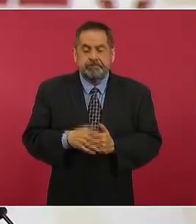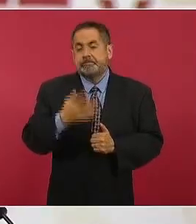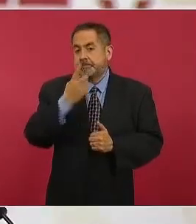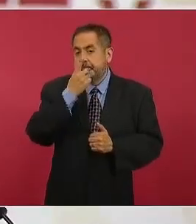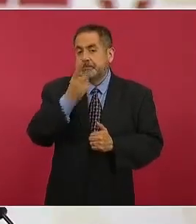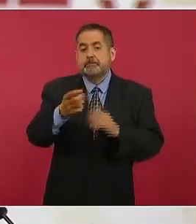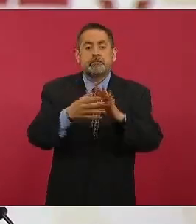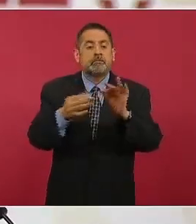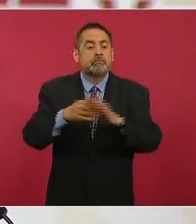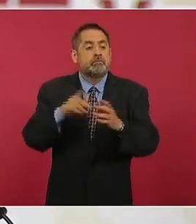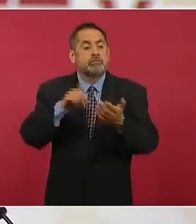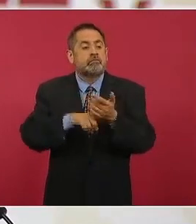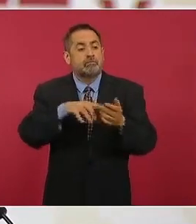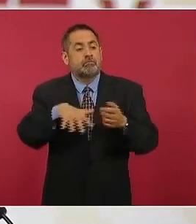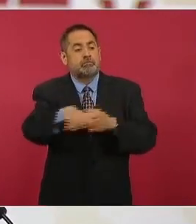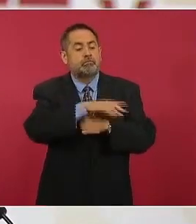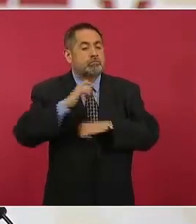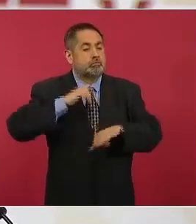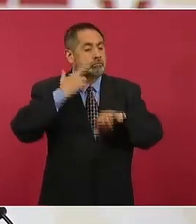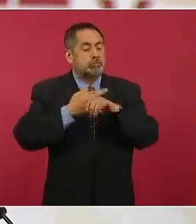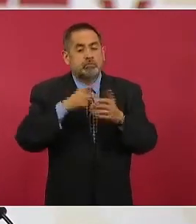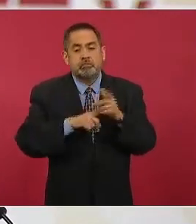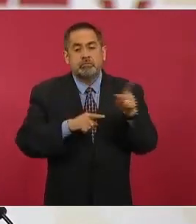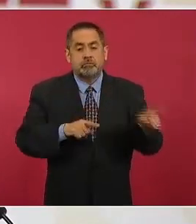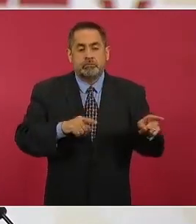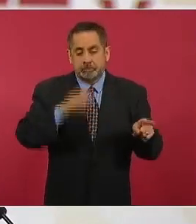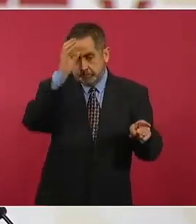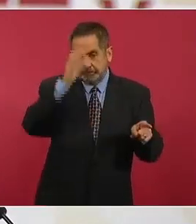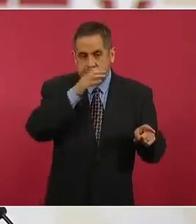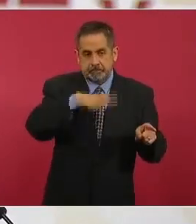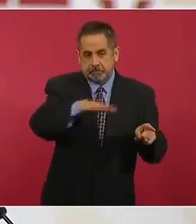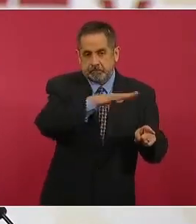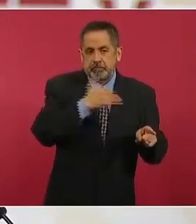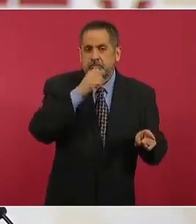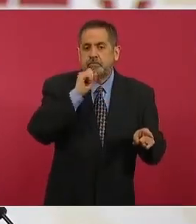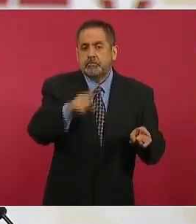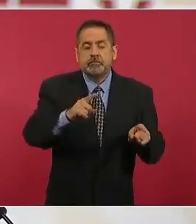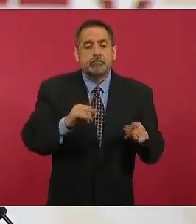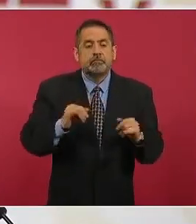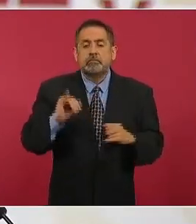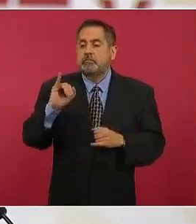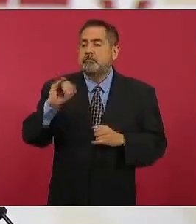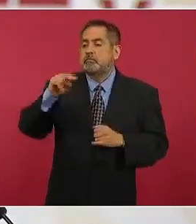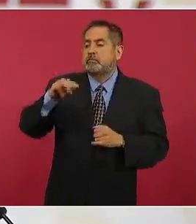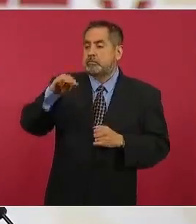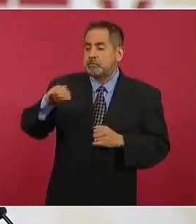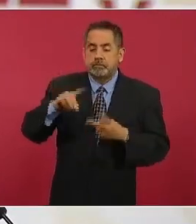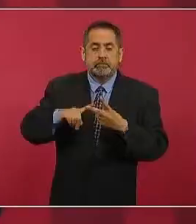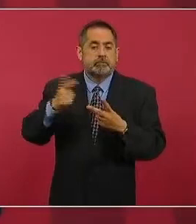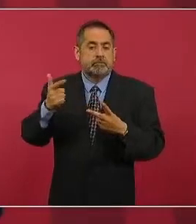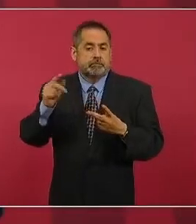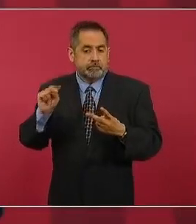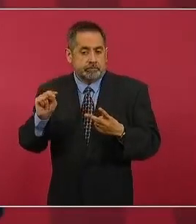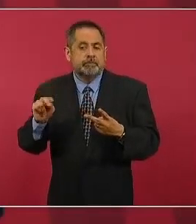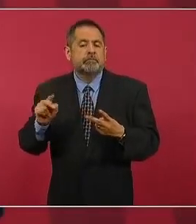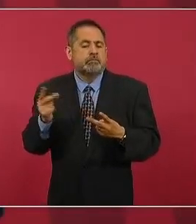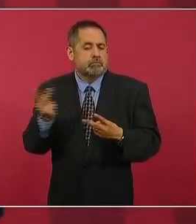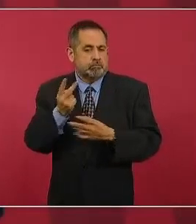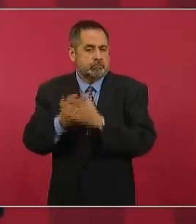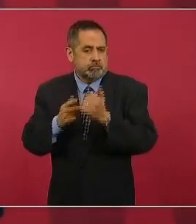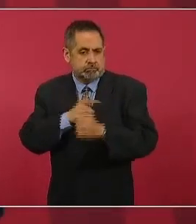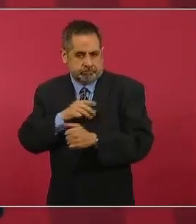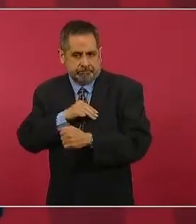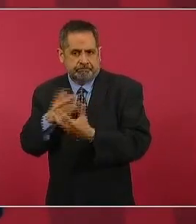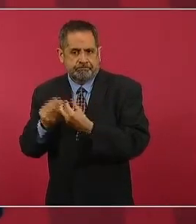las autoridades locales de Coahuila y sobre todo el Instituto Nacional de Migración la Guardia Nacional ya están en